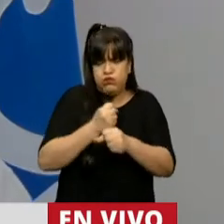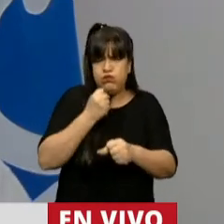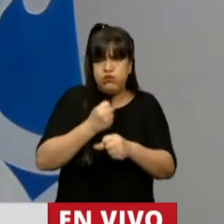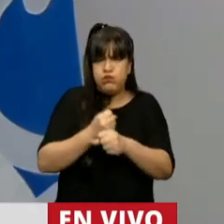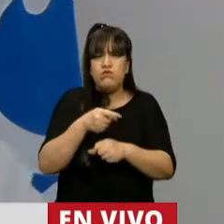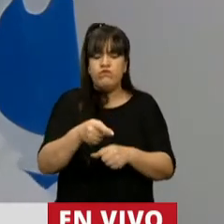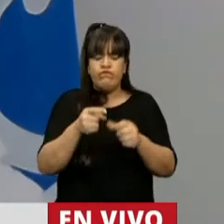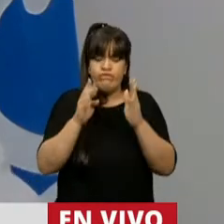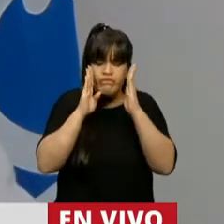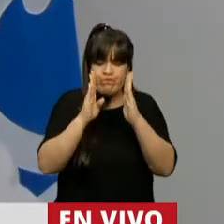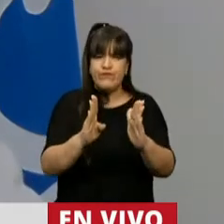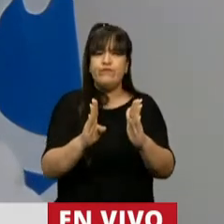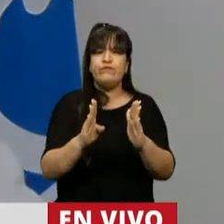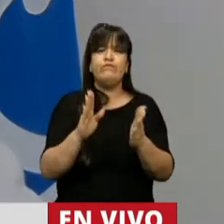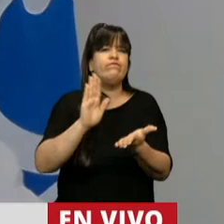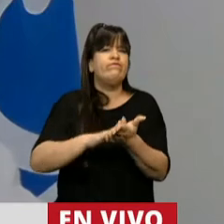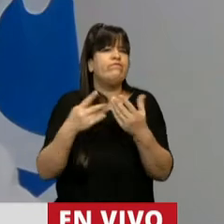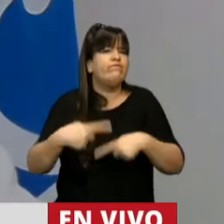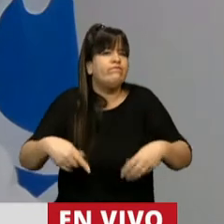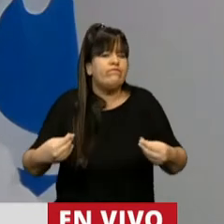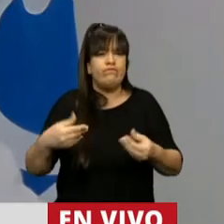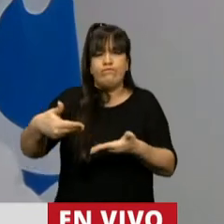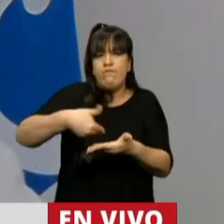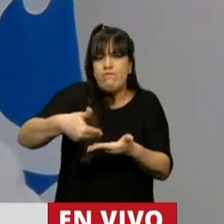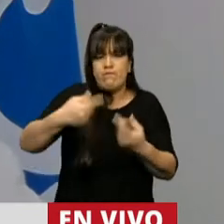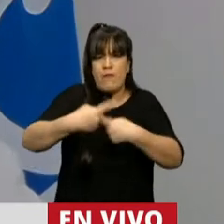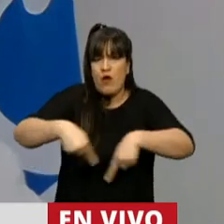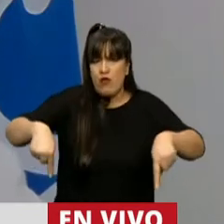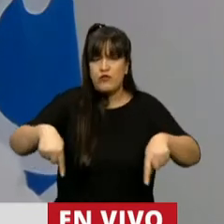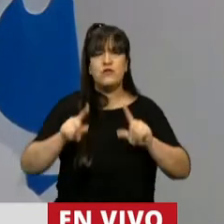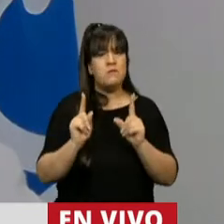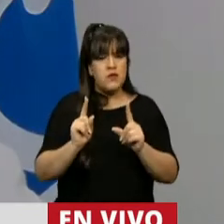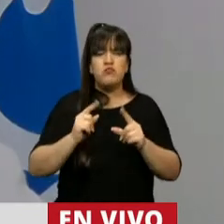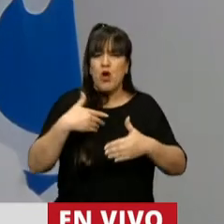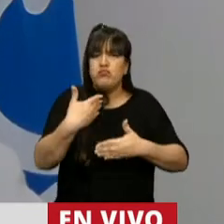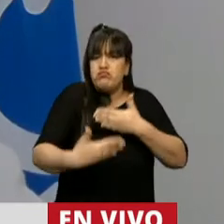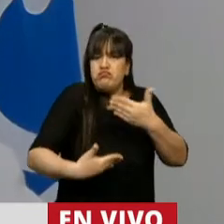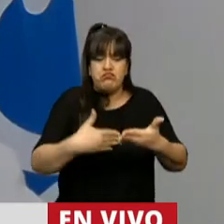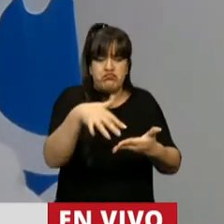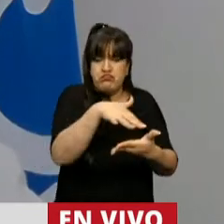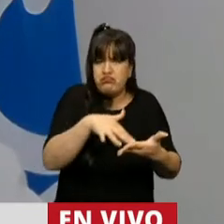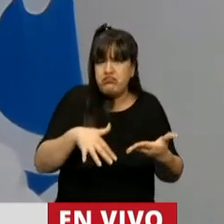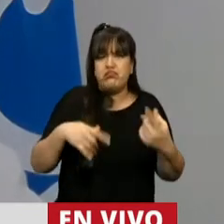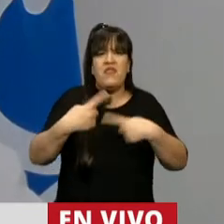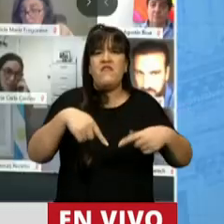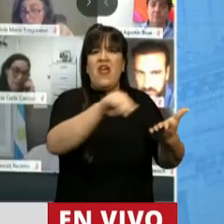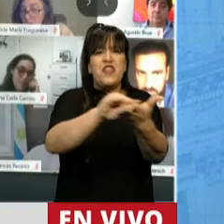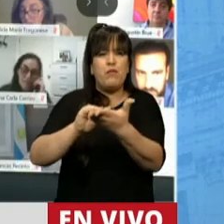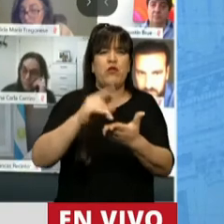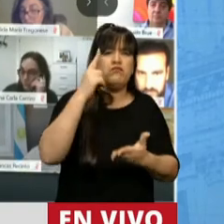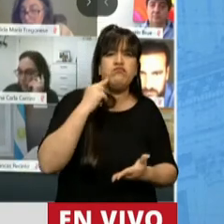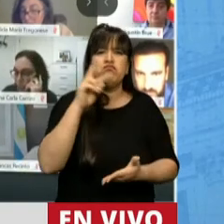a una serie de requerimientos que se fueron haciendo de distintos diputados y